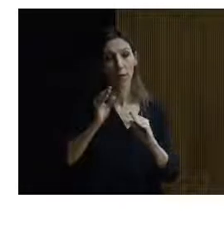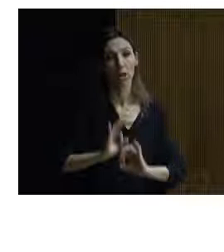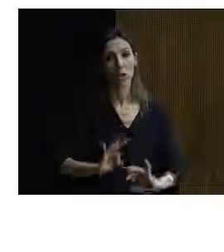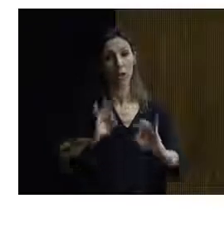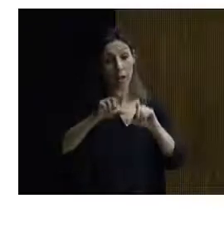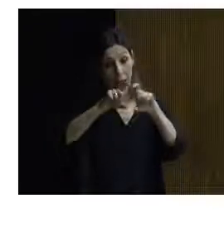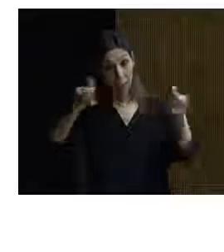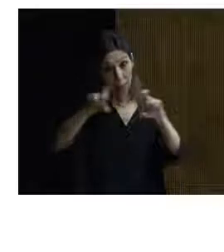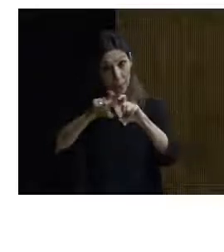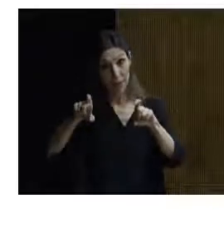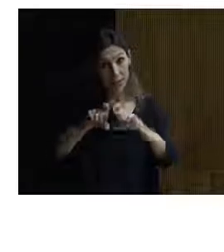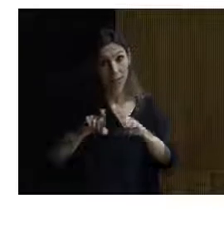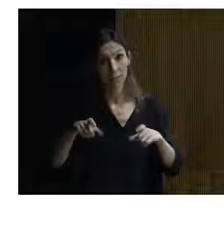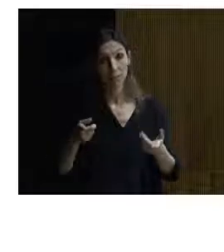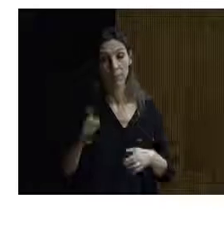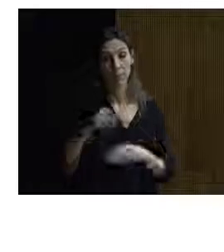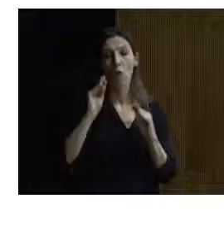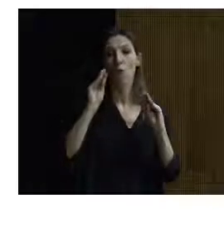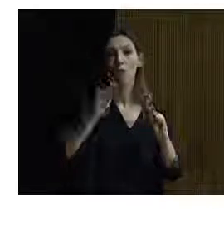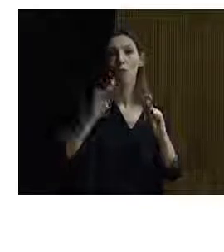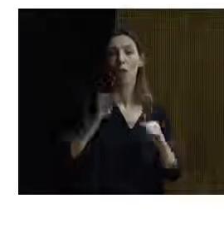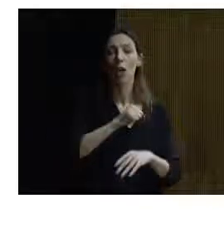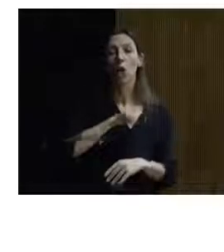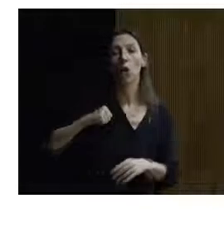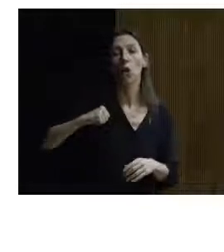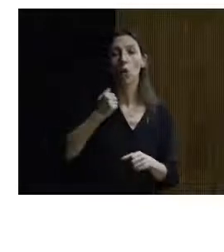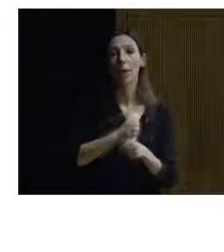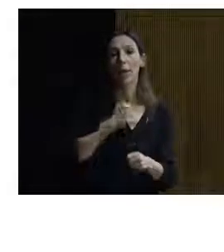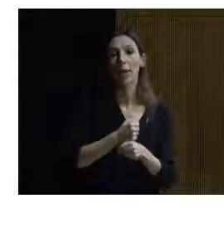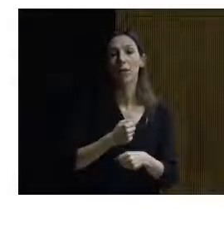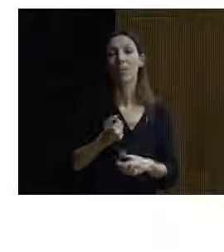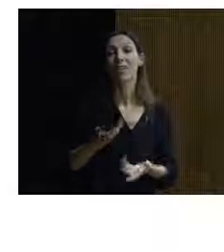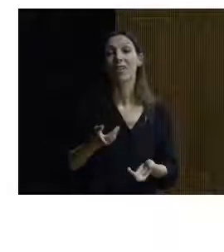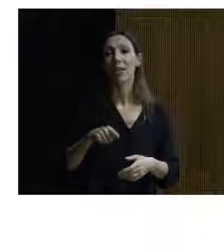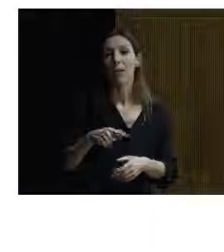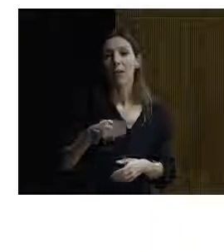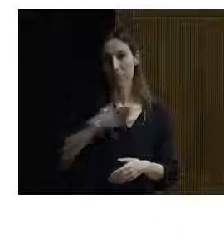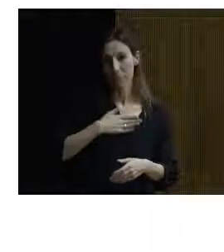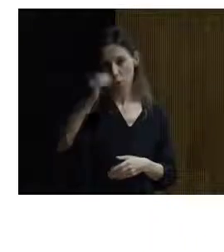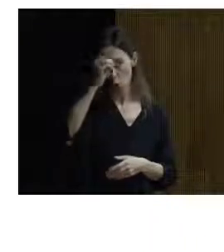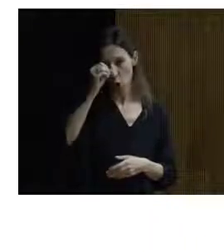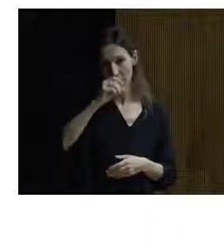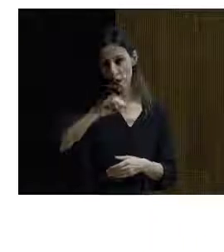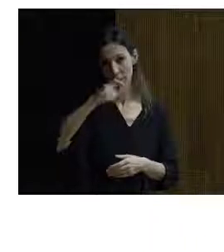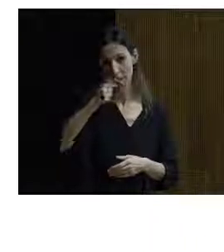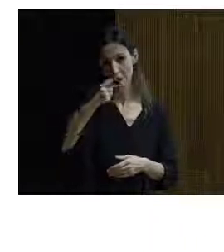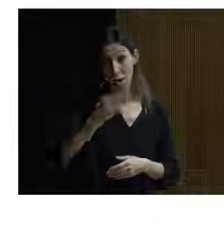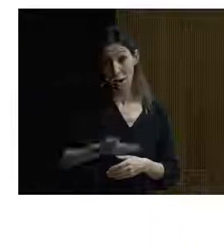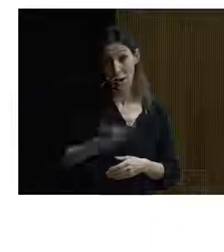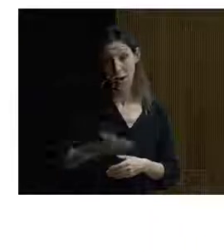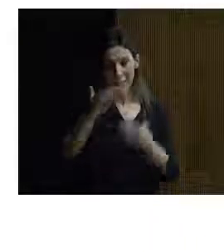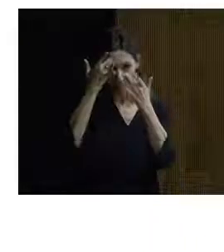para las empresas. Se ha hecho una formación en autoempleo. Y para mí, una de las cosas más importantes, se ha hecho una acción de sensibilización.